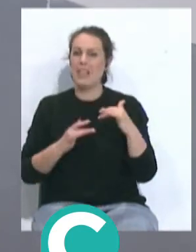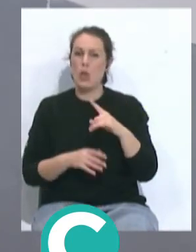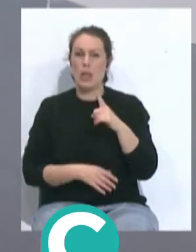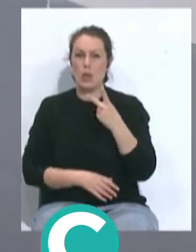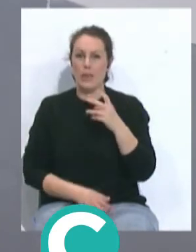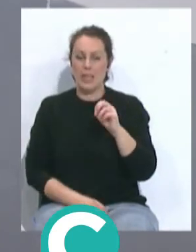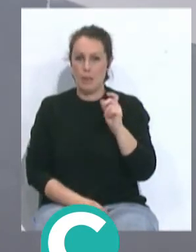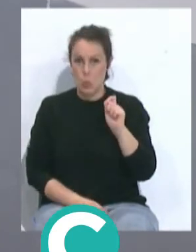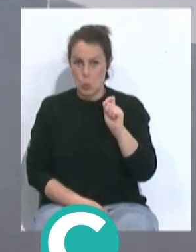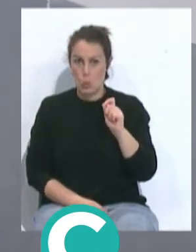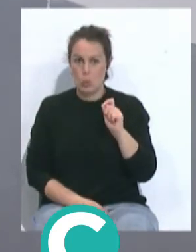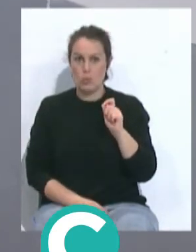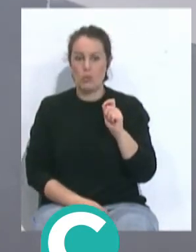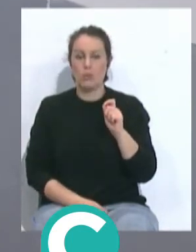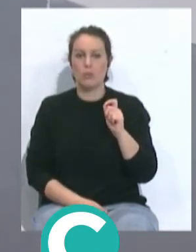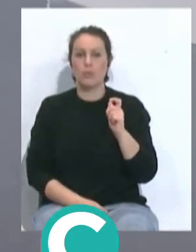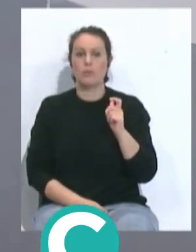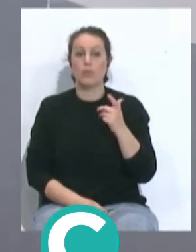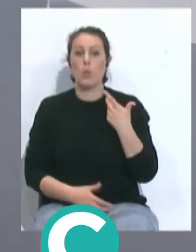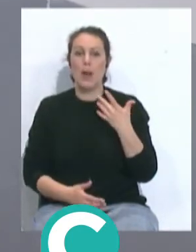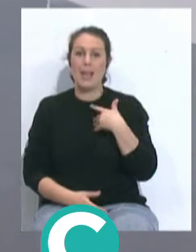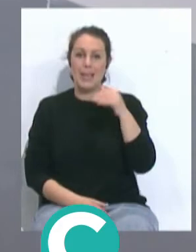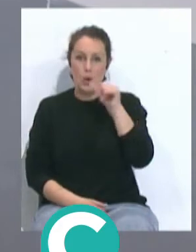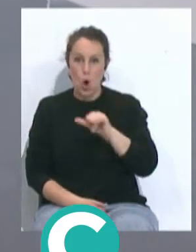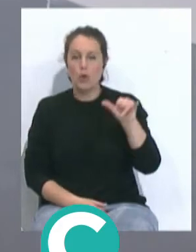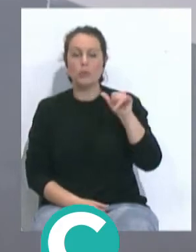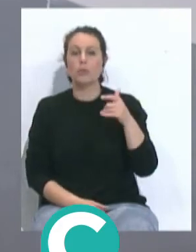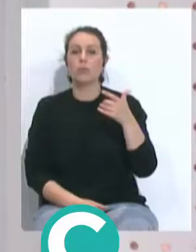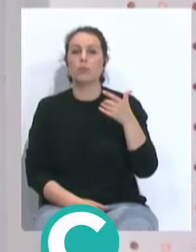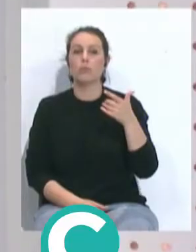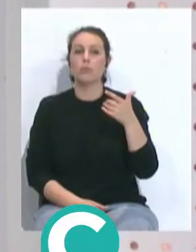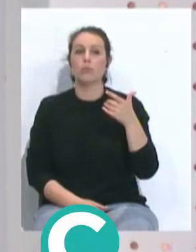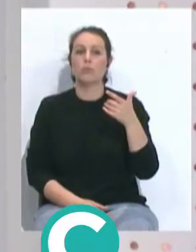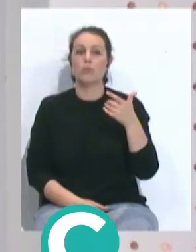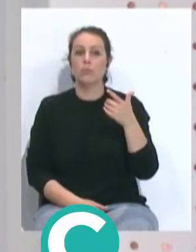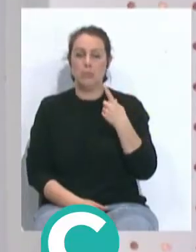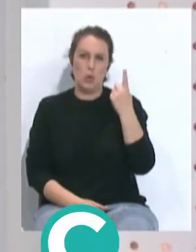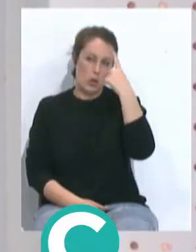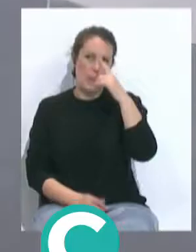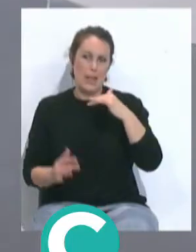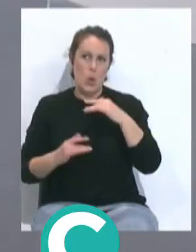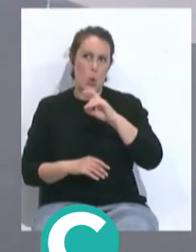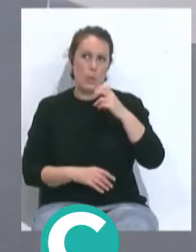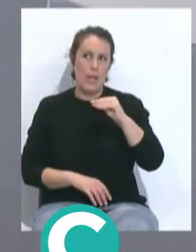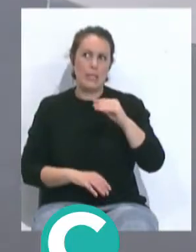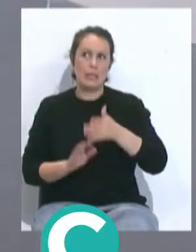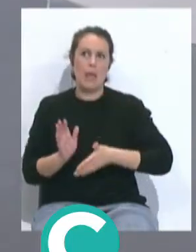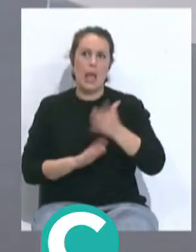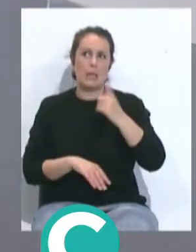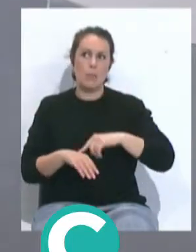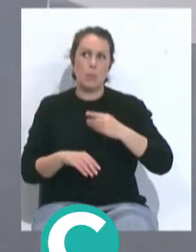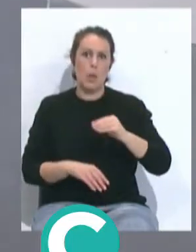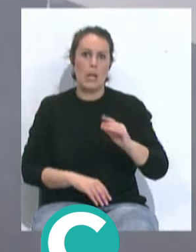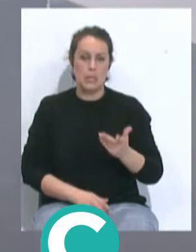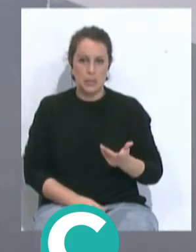120 minutos que fueron en Gijón y, bueno, no creo que otro partido más también que hubo que ir a prórroga.